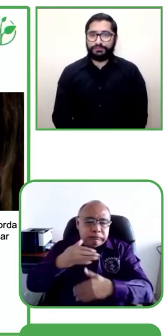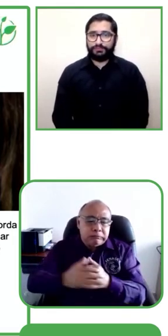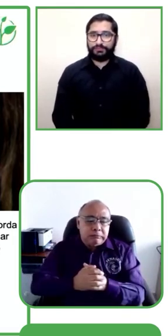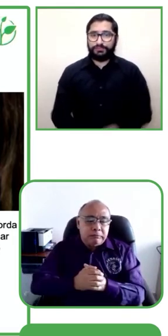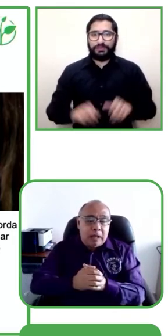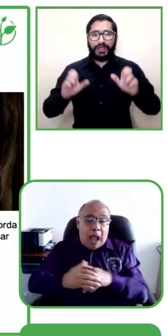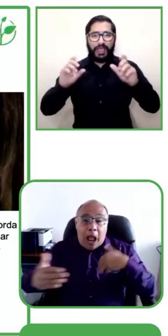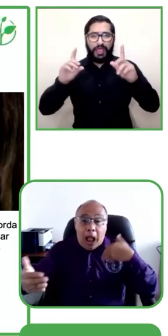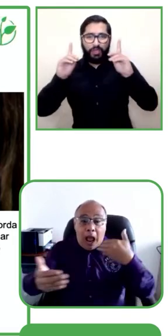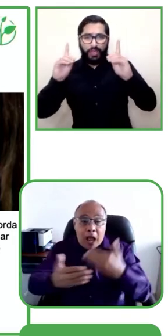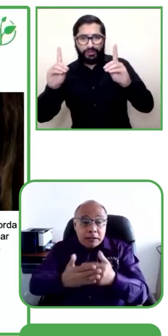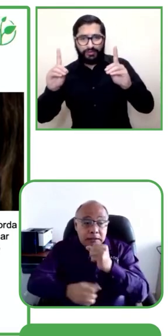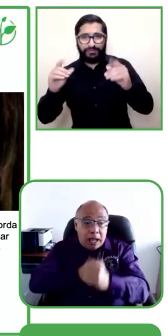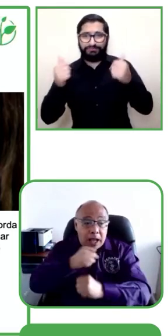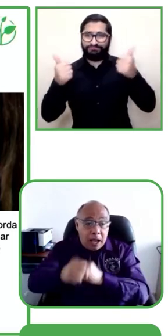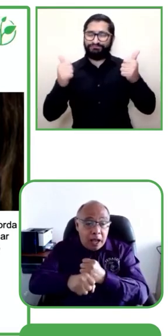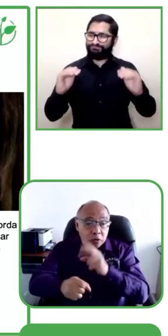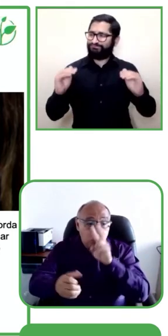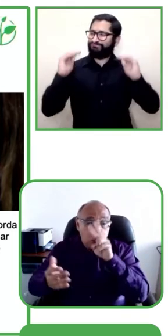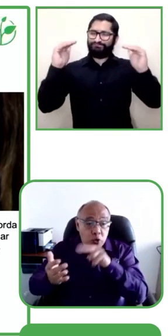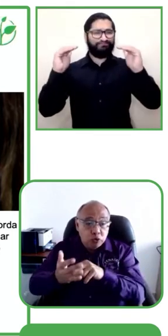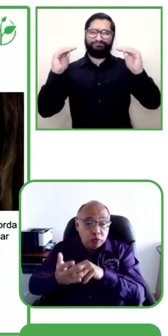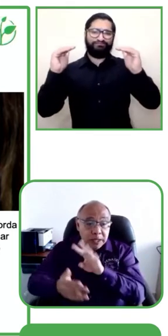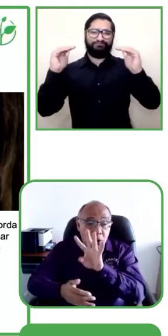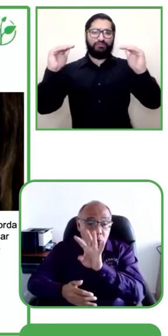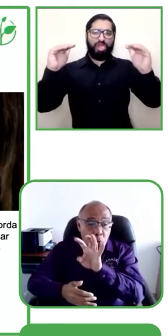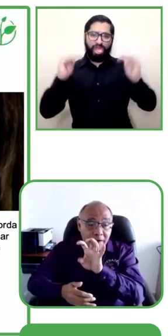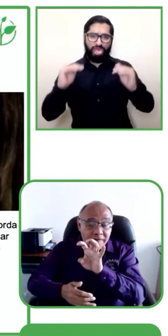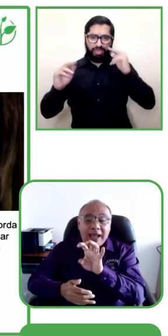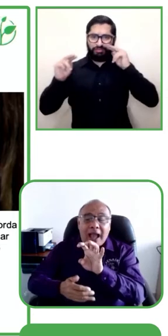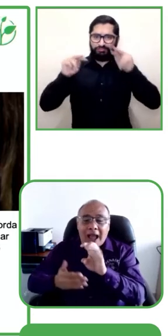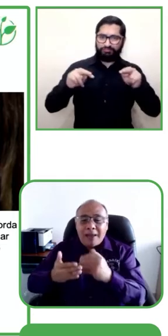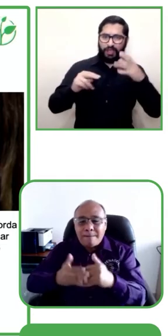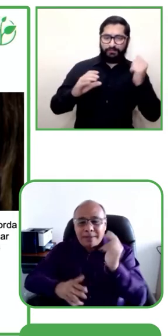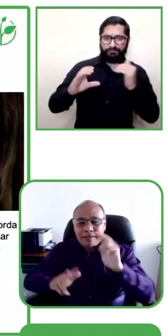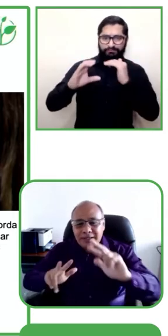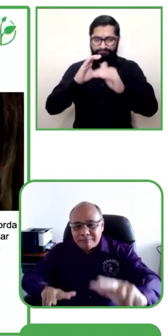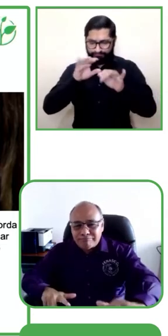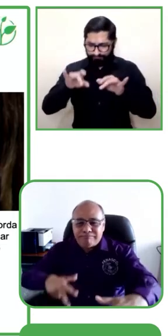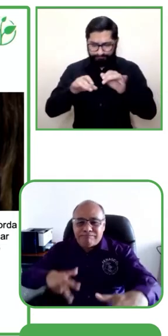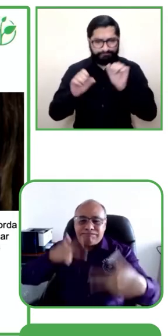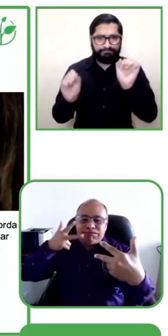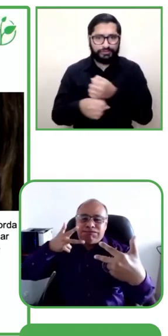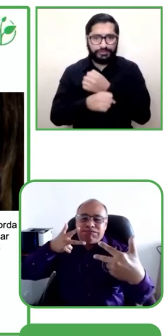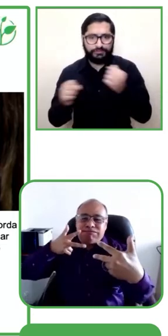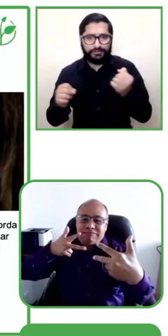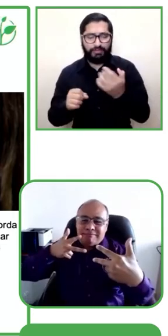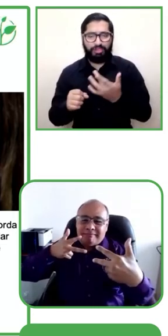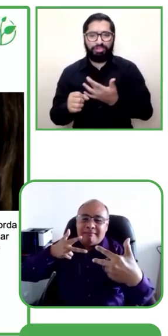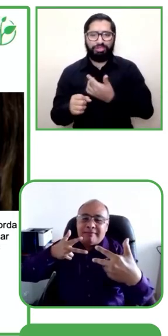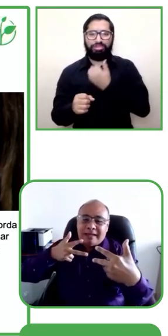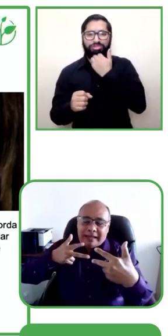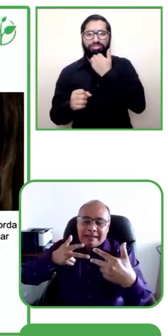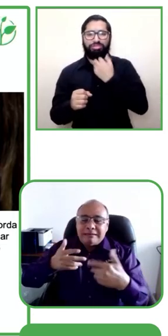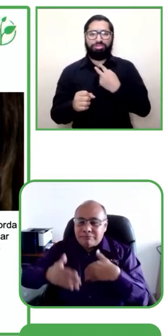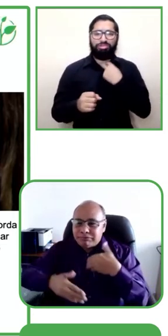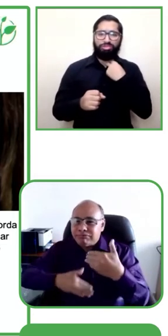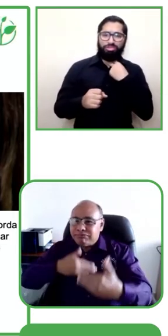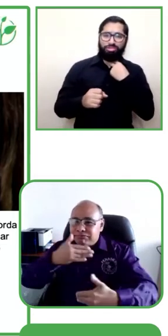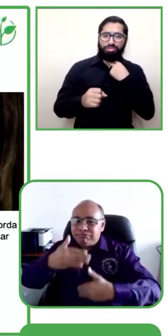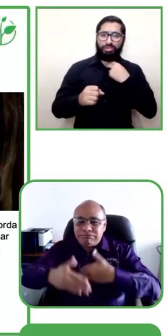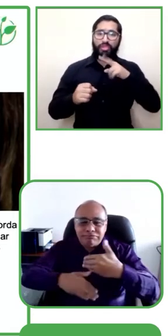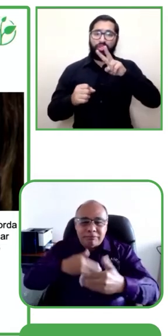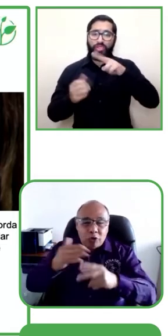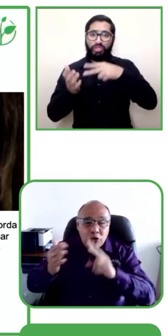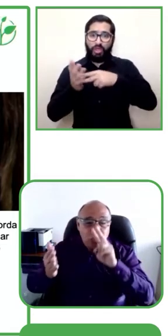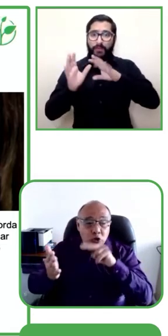los mensajes que querían transmitir. Luego fue evolucionando. En el año 2009 ya inició la comunicación a través de